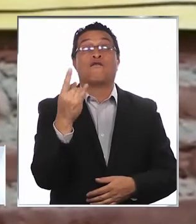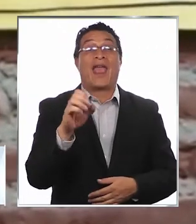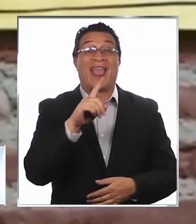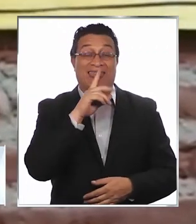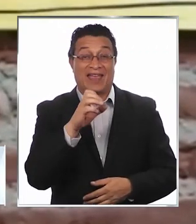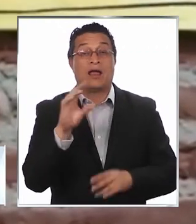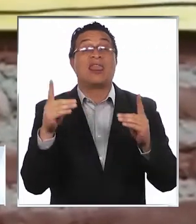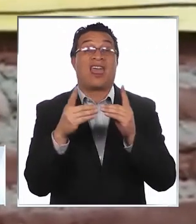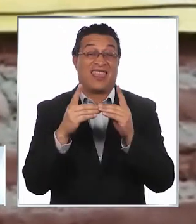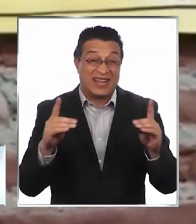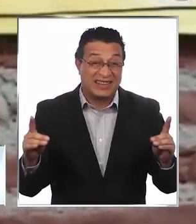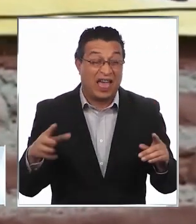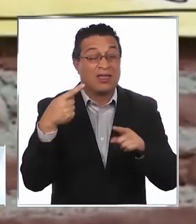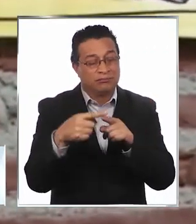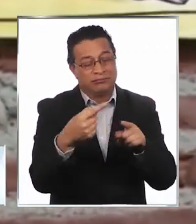diversidad,